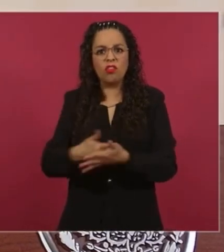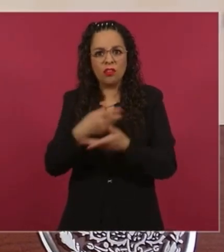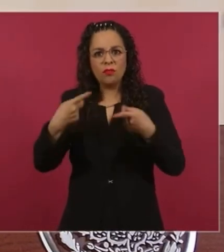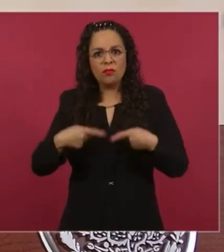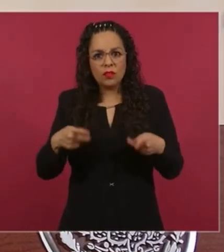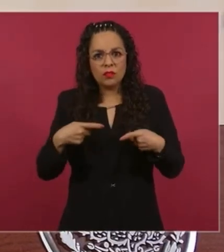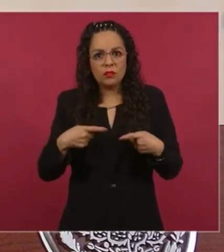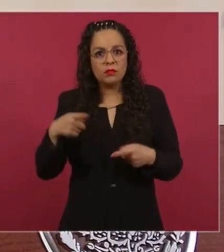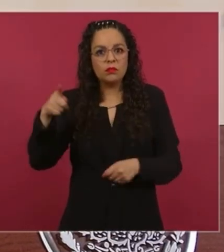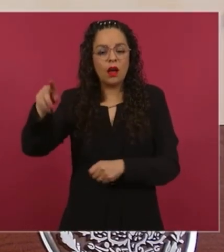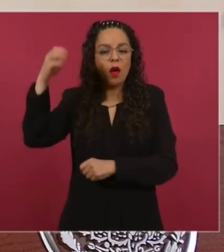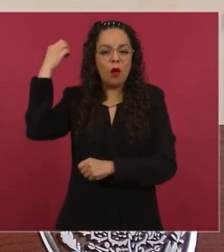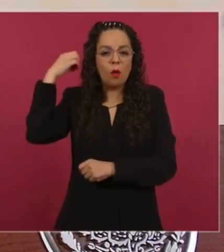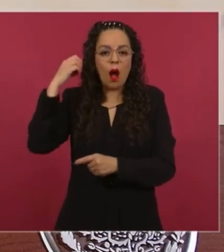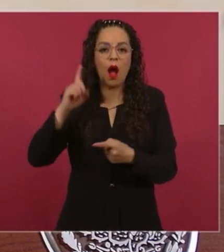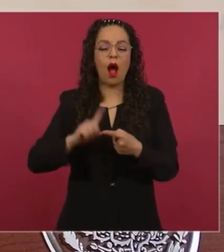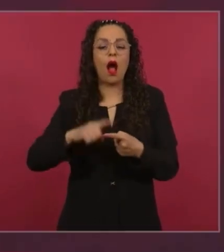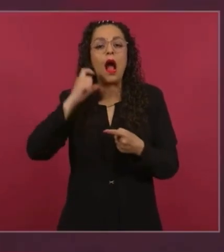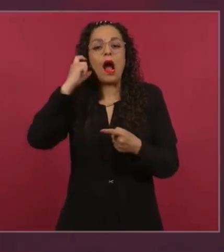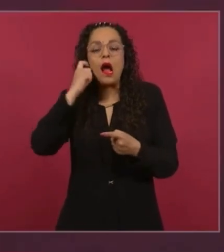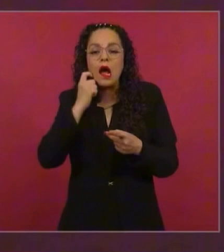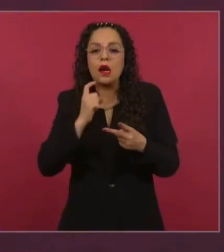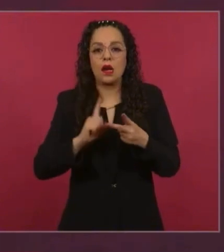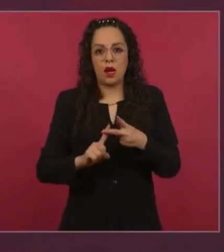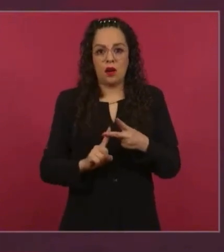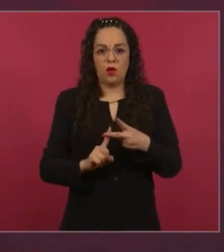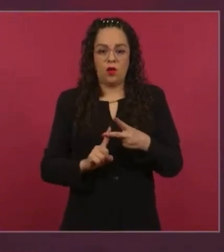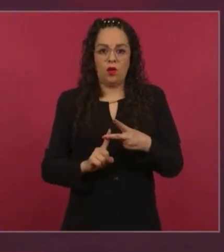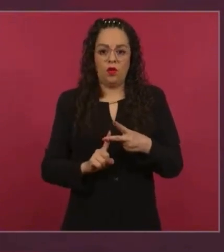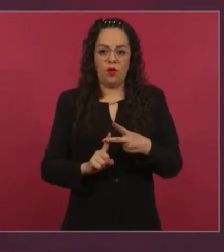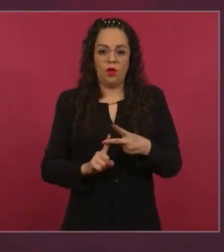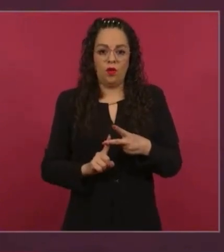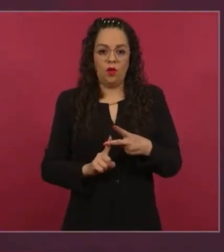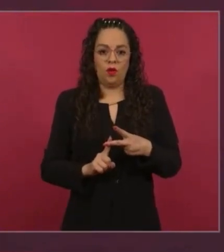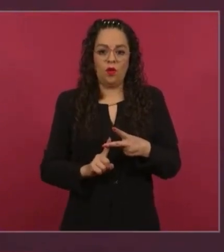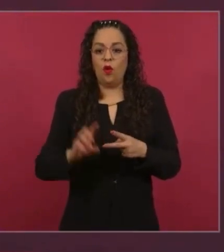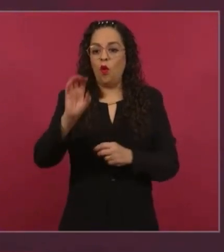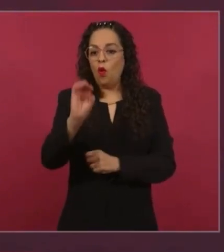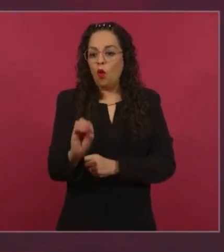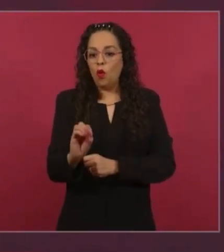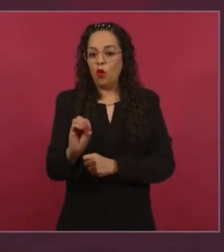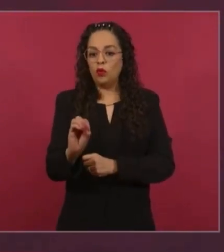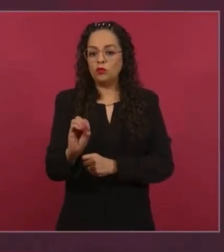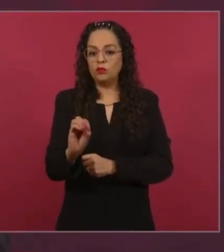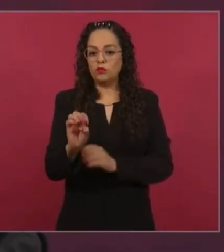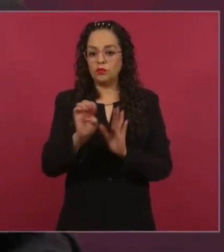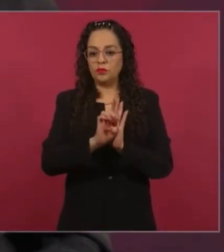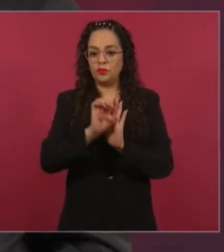¿De dónde son los trabajadores del sector